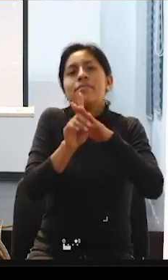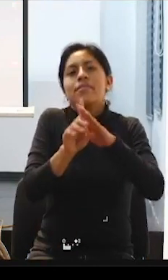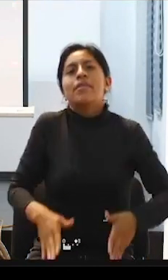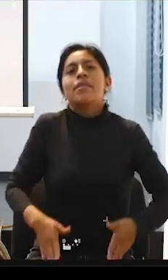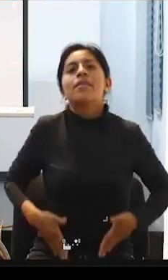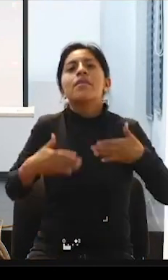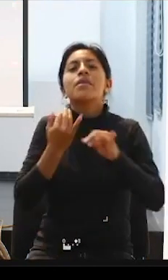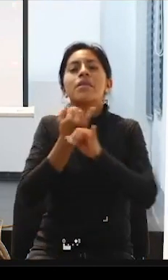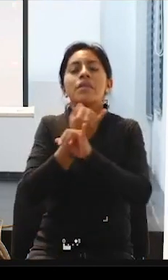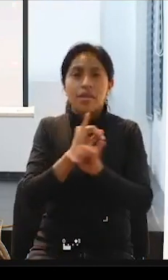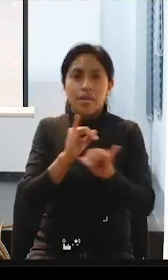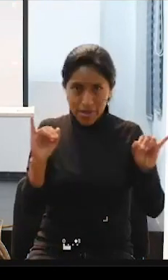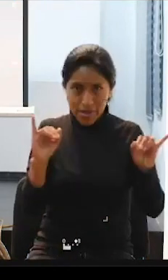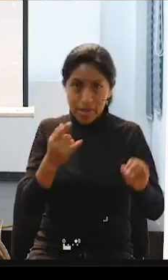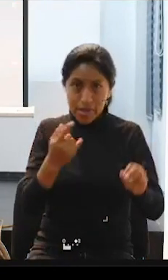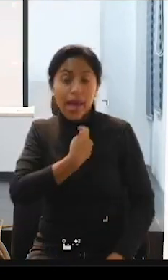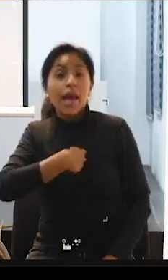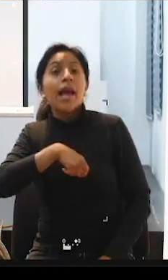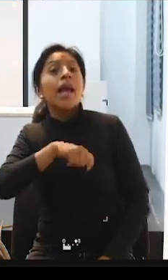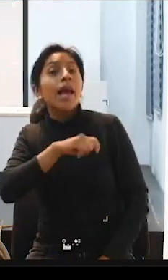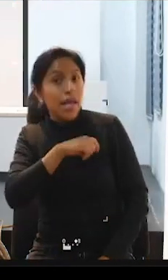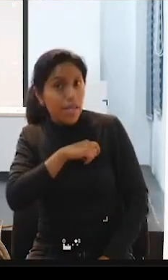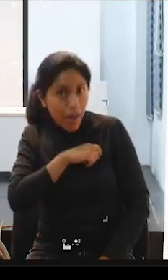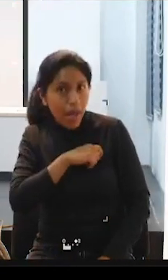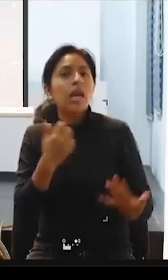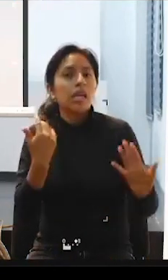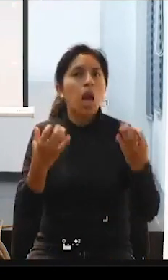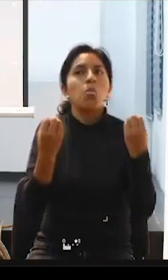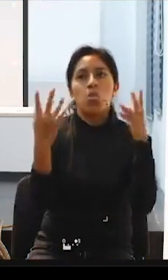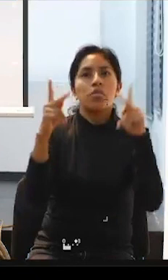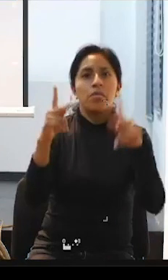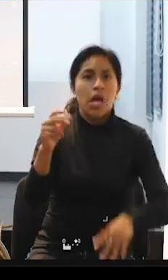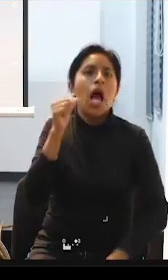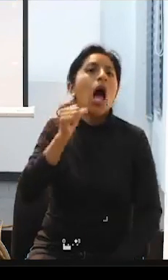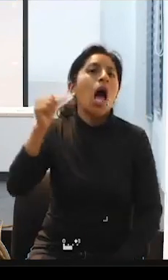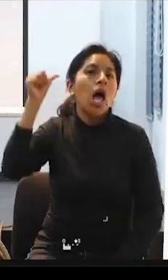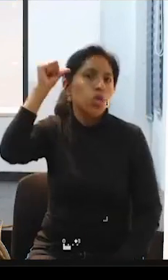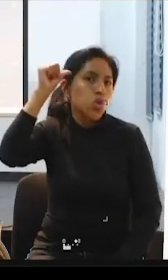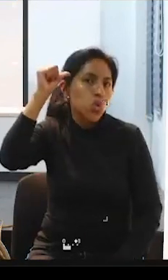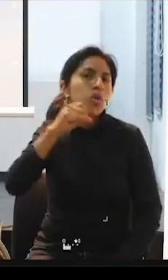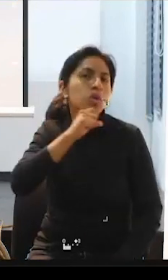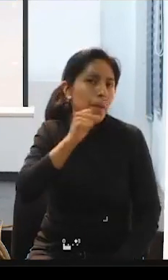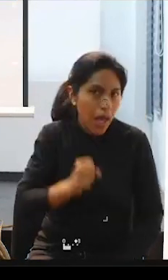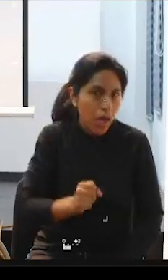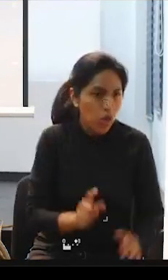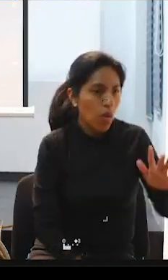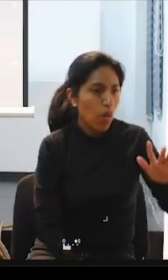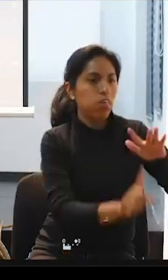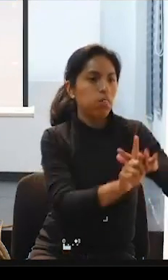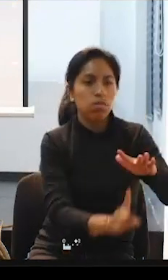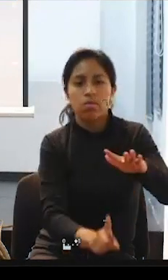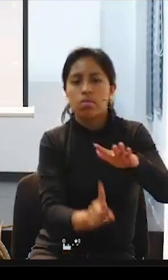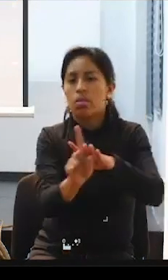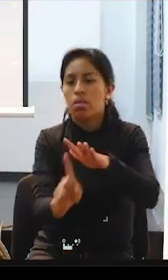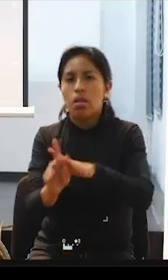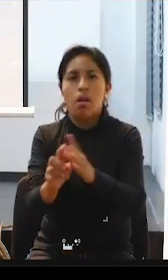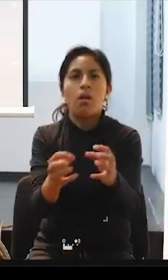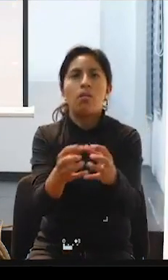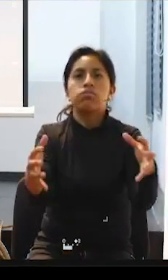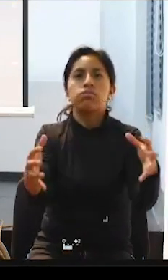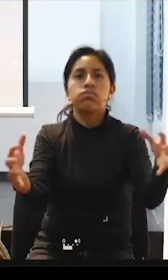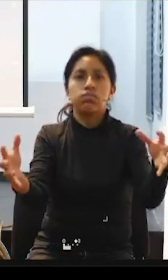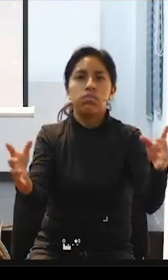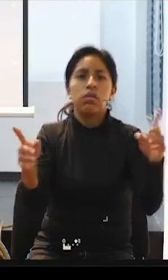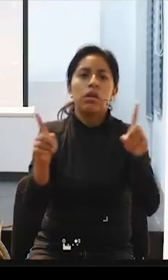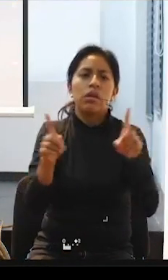empezaba a haber muchas personas mayores y había que atender a las personas mayores. Entonces, además de